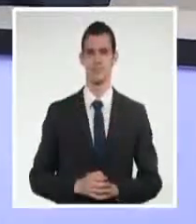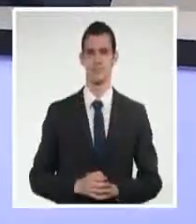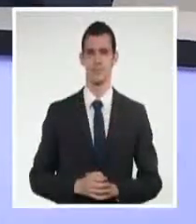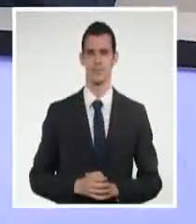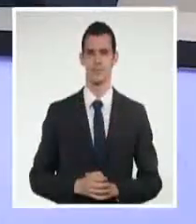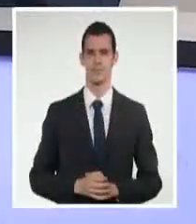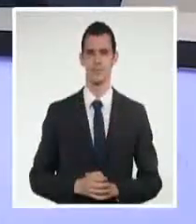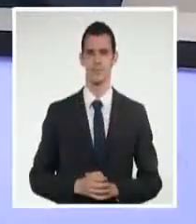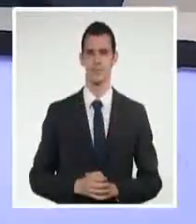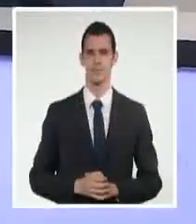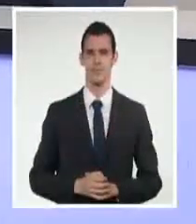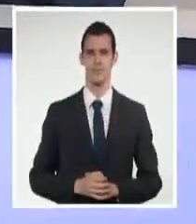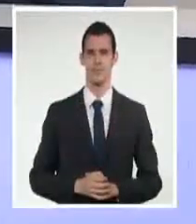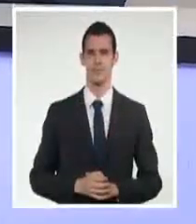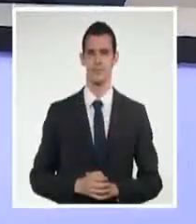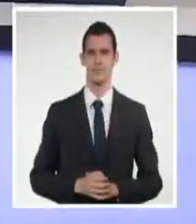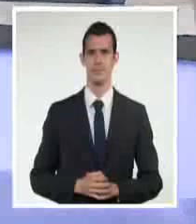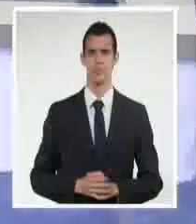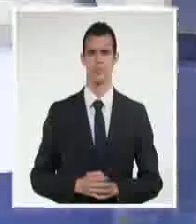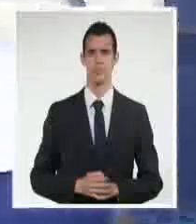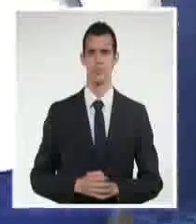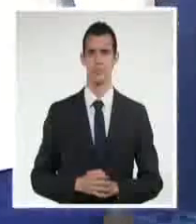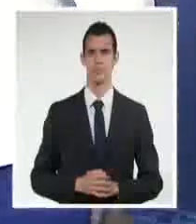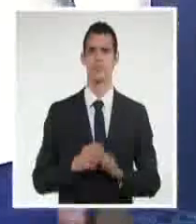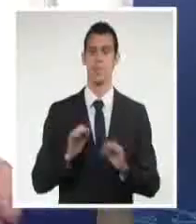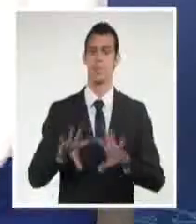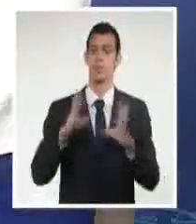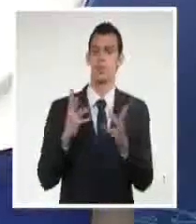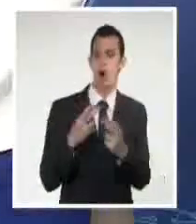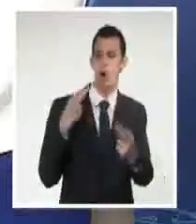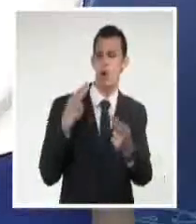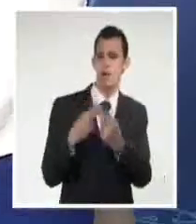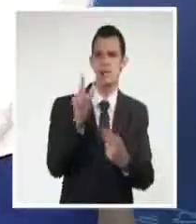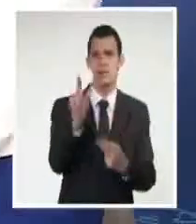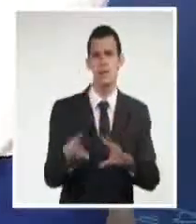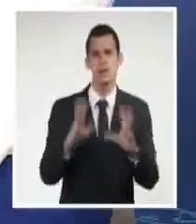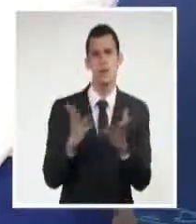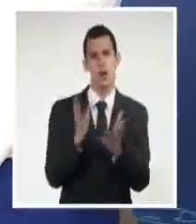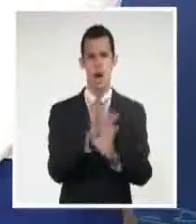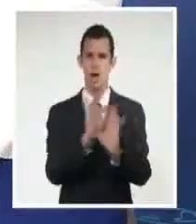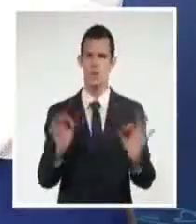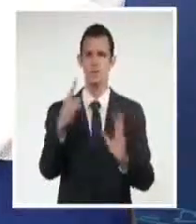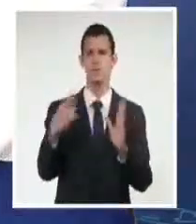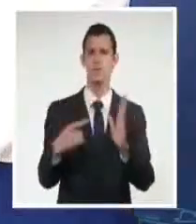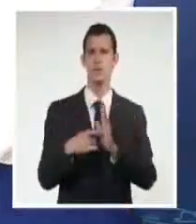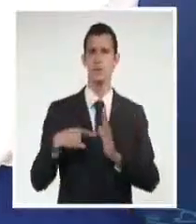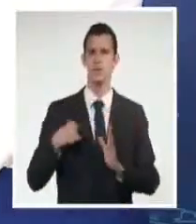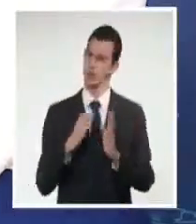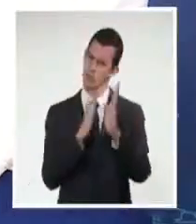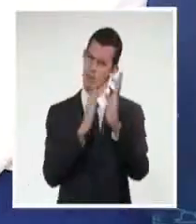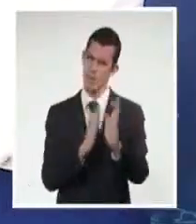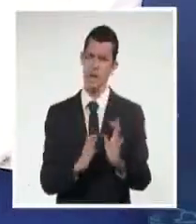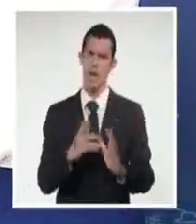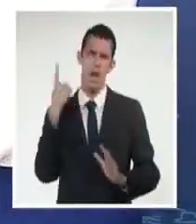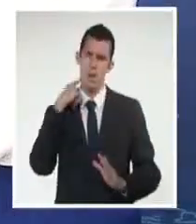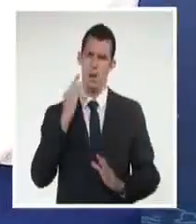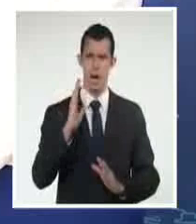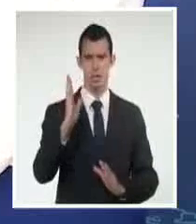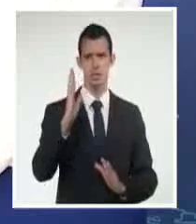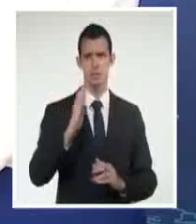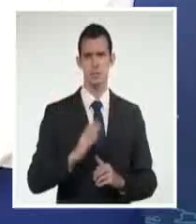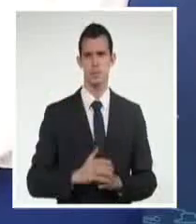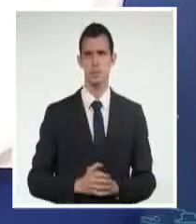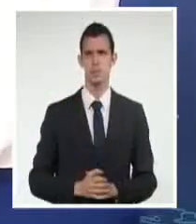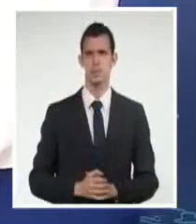confianza que tuve, solo se paga con una fidelidad eterna, como ya lo di en algún momento,